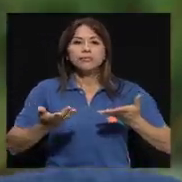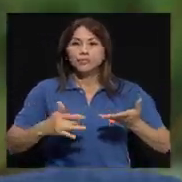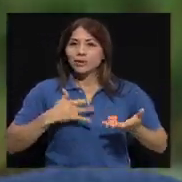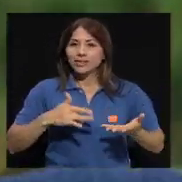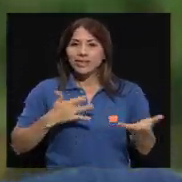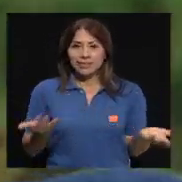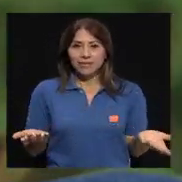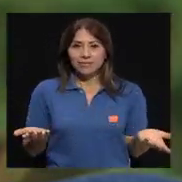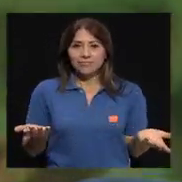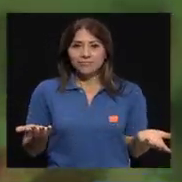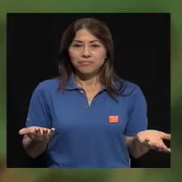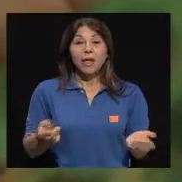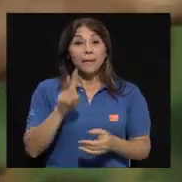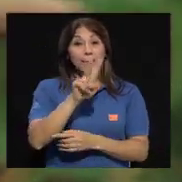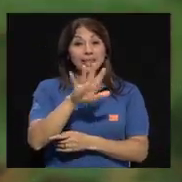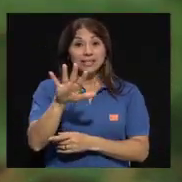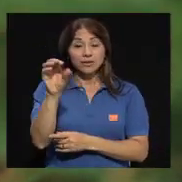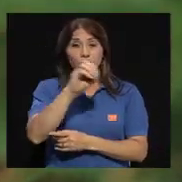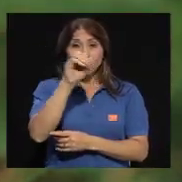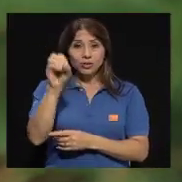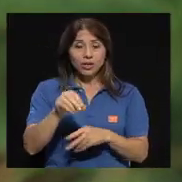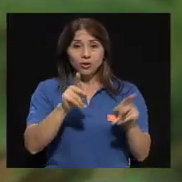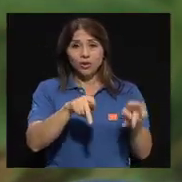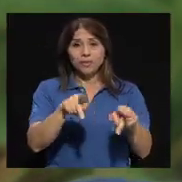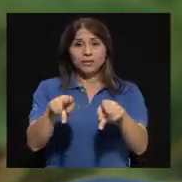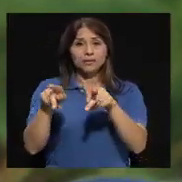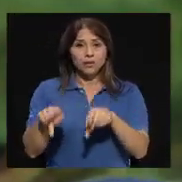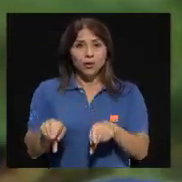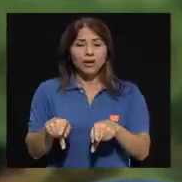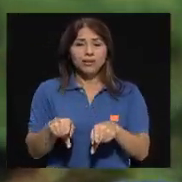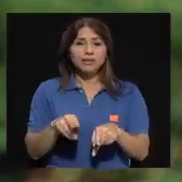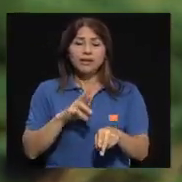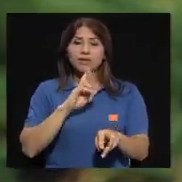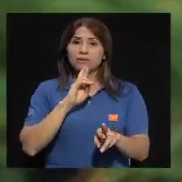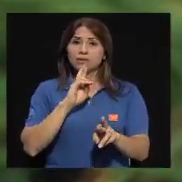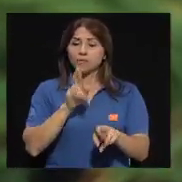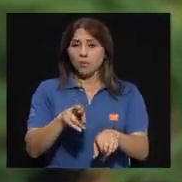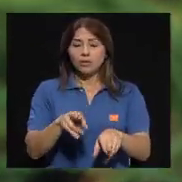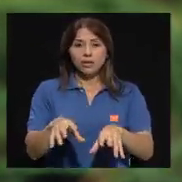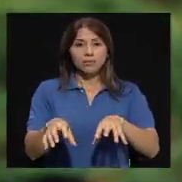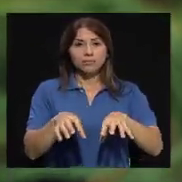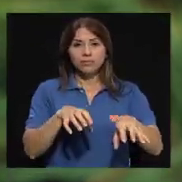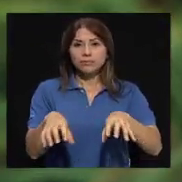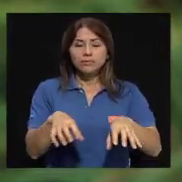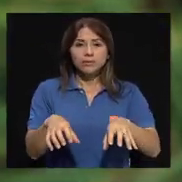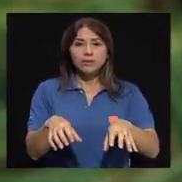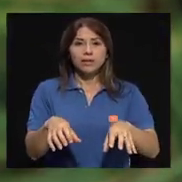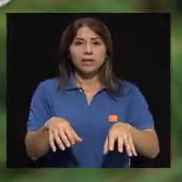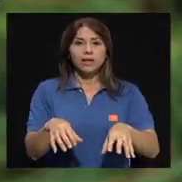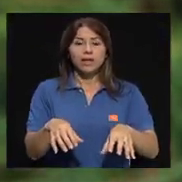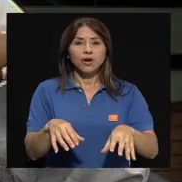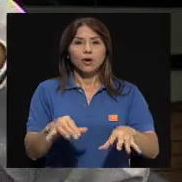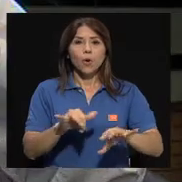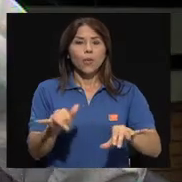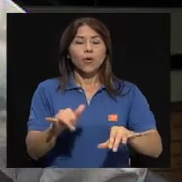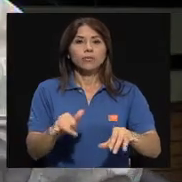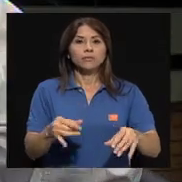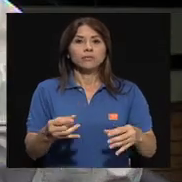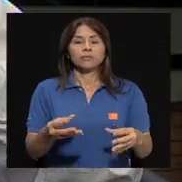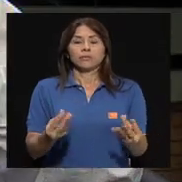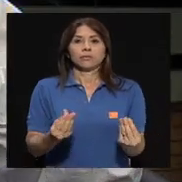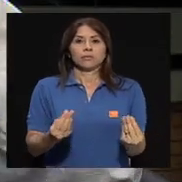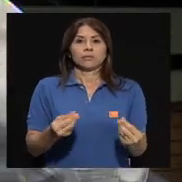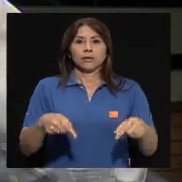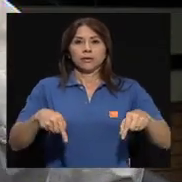hay un 25% de personas que reaccionan en forma, se tetanizan, ¿verdad?